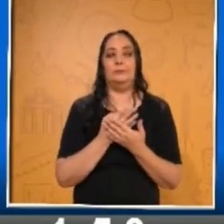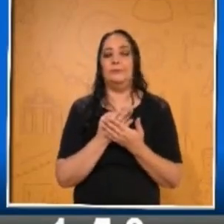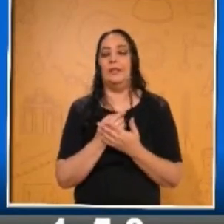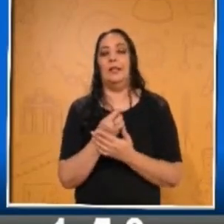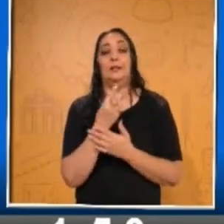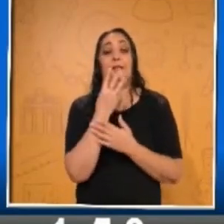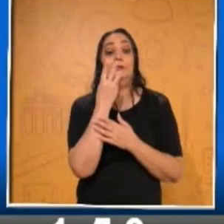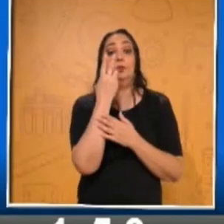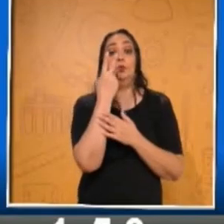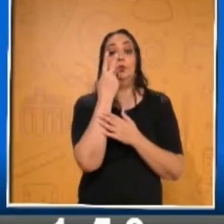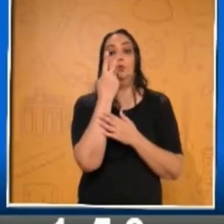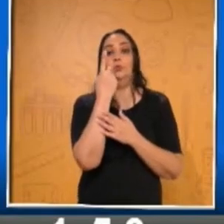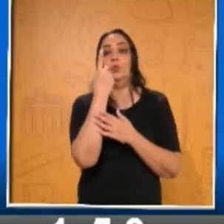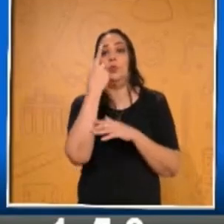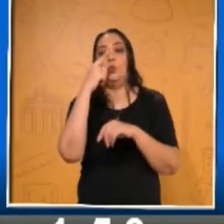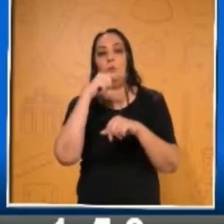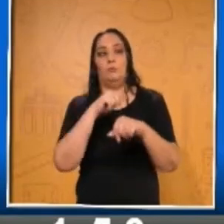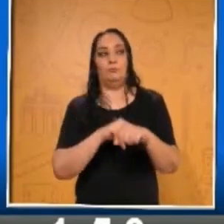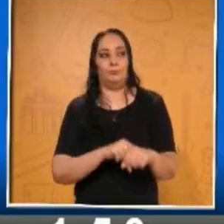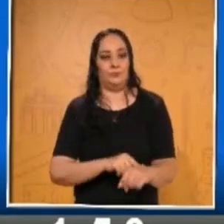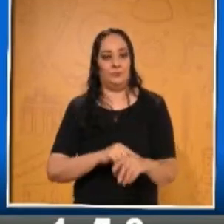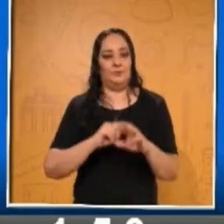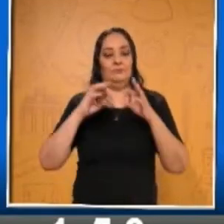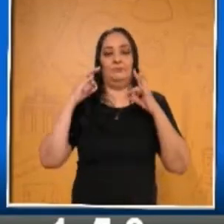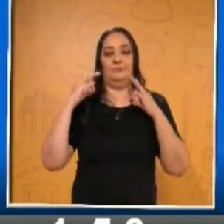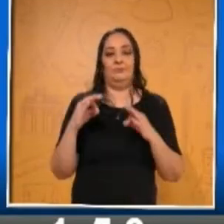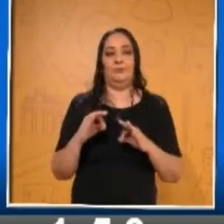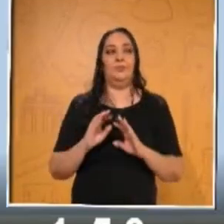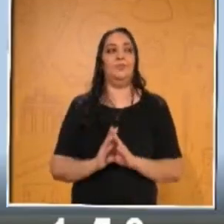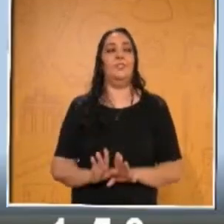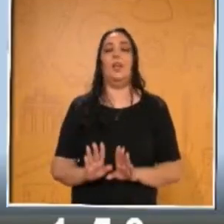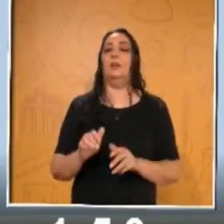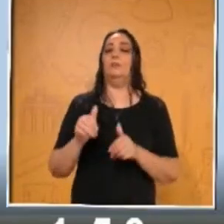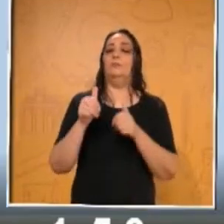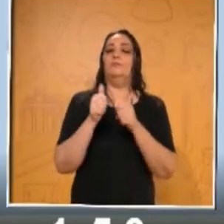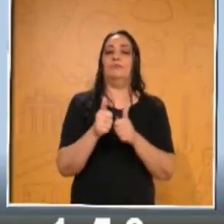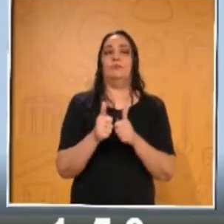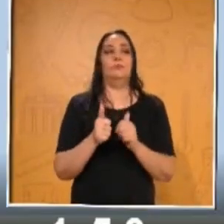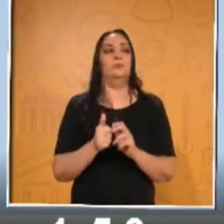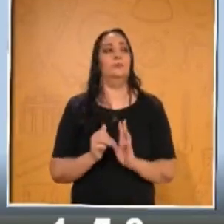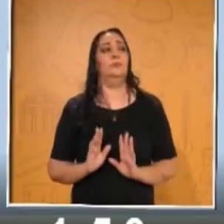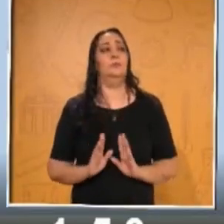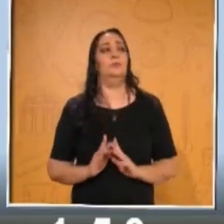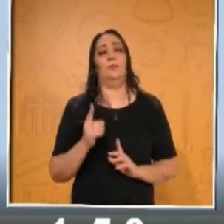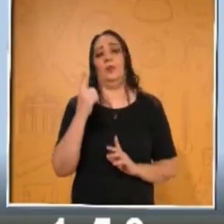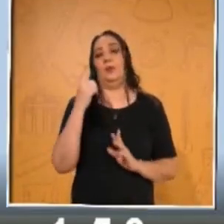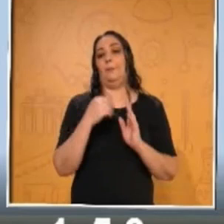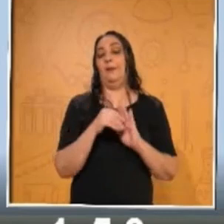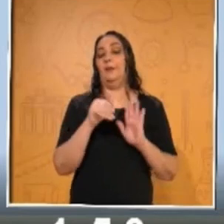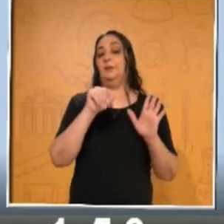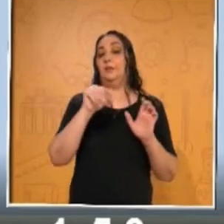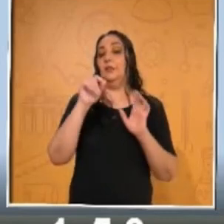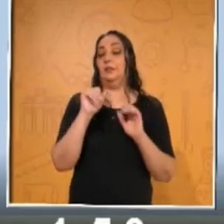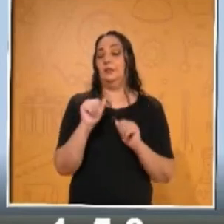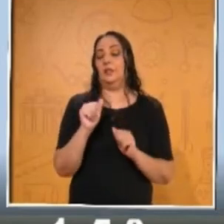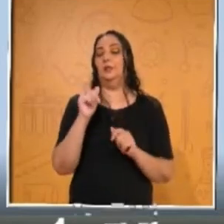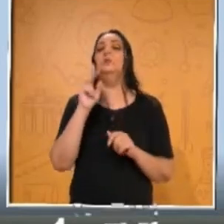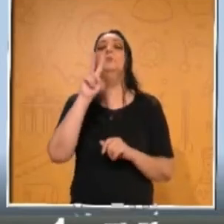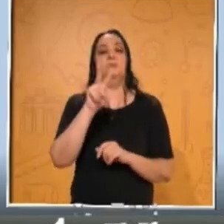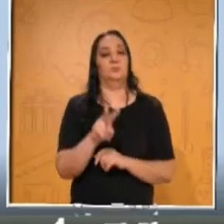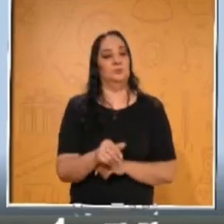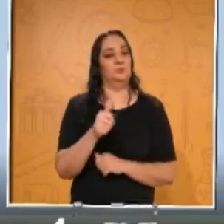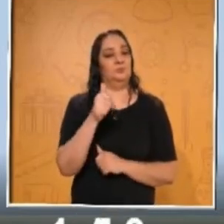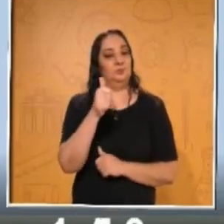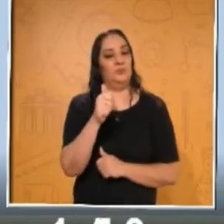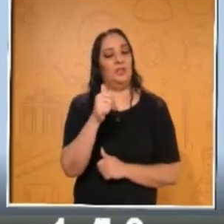¿Verdad? ¿Verdad? atinar la respuesta correcta, señalarlo ahí en su celular. Mil seiscientos. Acertaron.